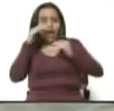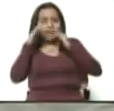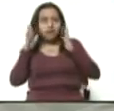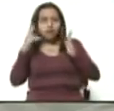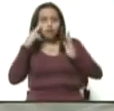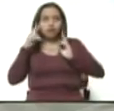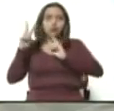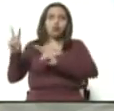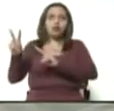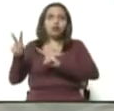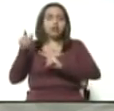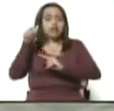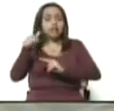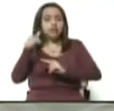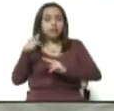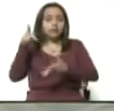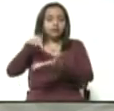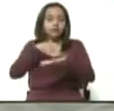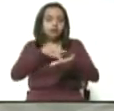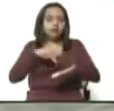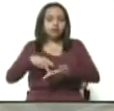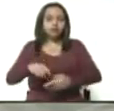vamos a escuchar parte de esa intervención.